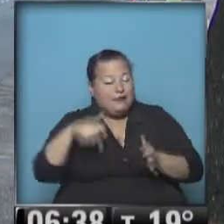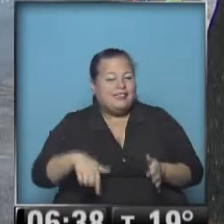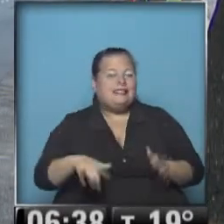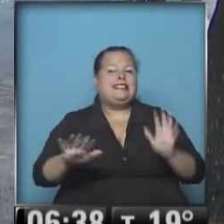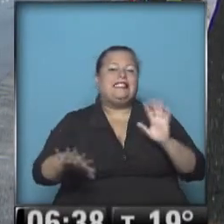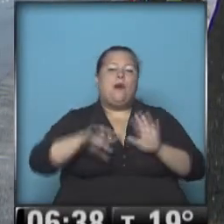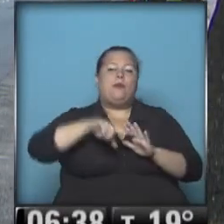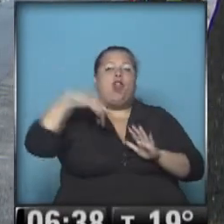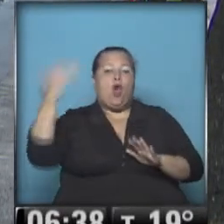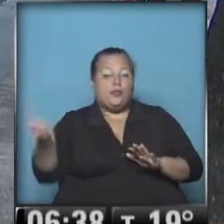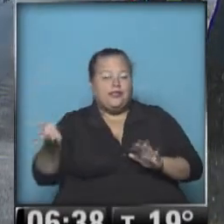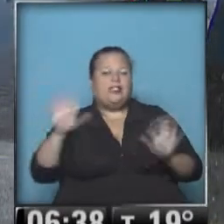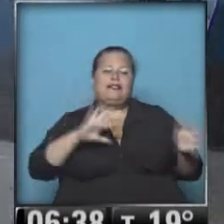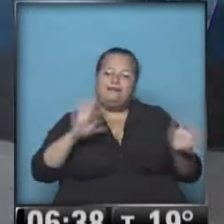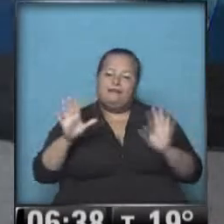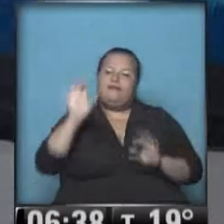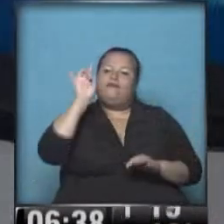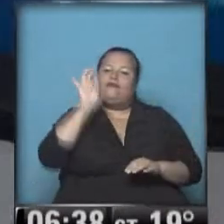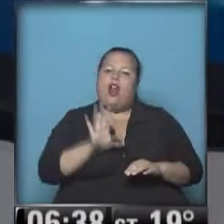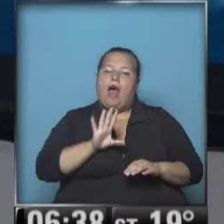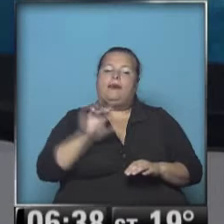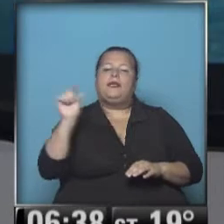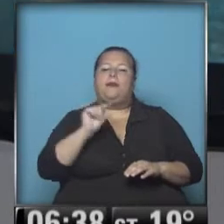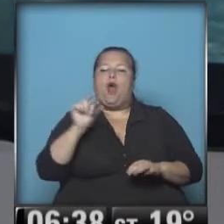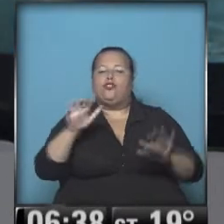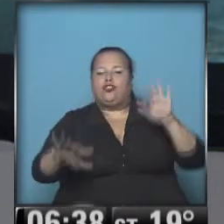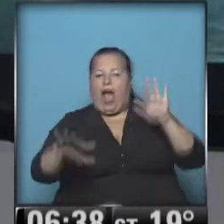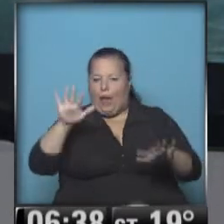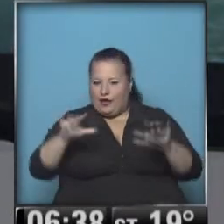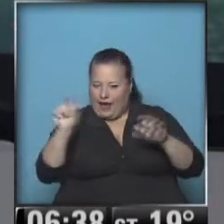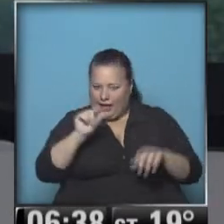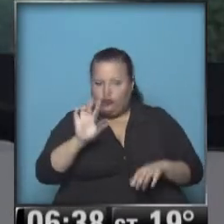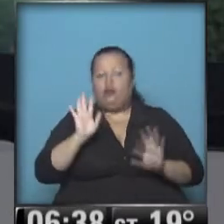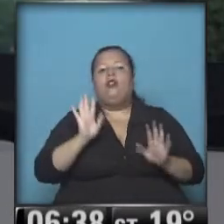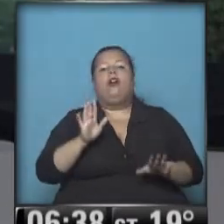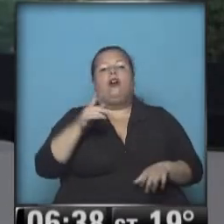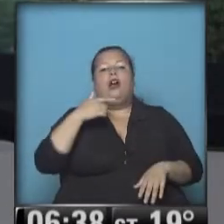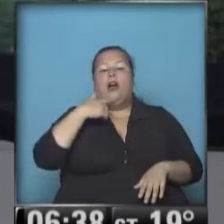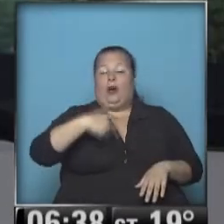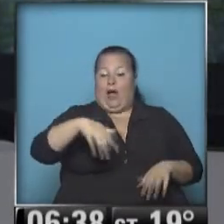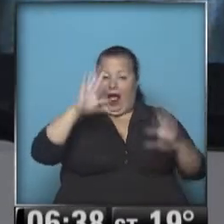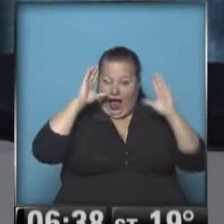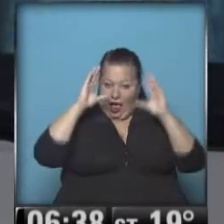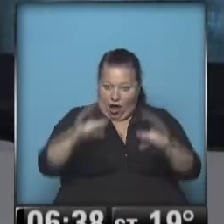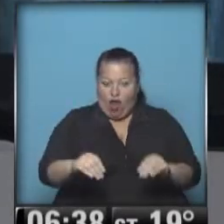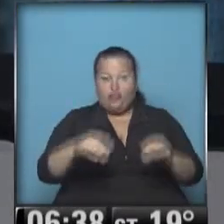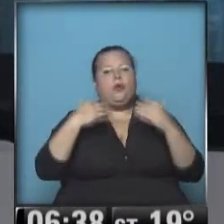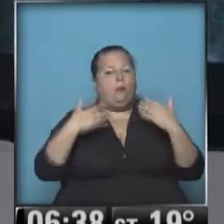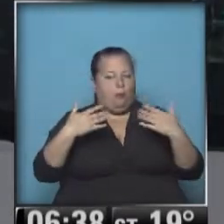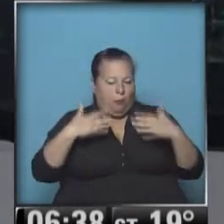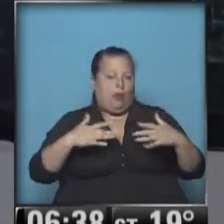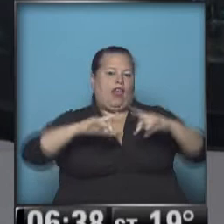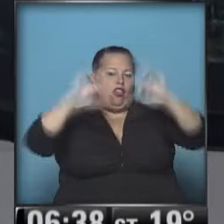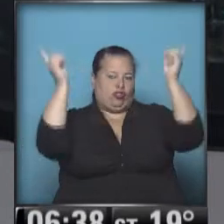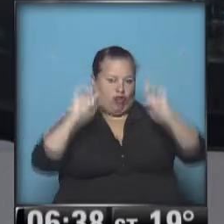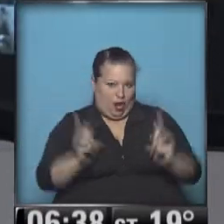Aires y el Gran Buenos Aires son solamente temporarios. Es más, al llegar la noche comienza la probabilidad de